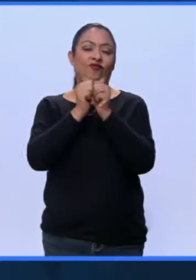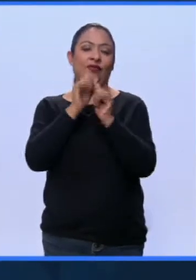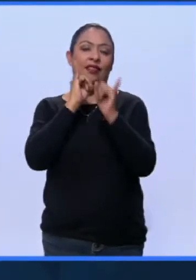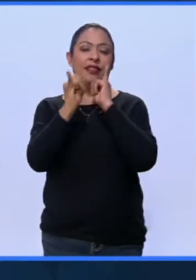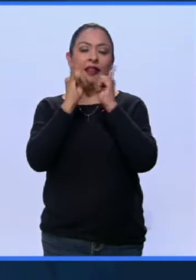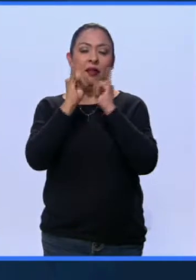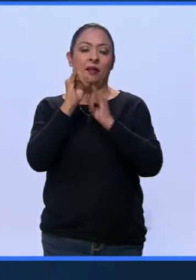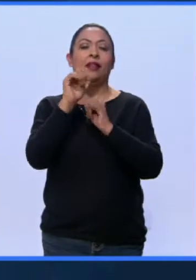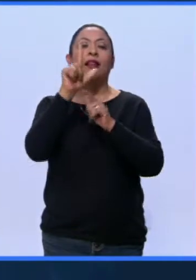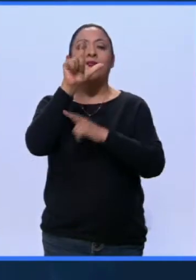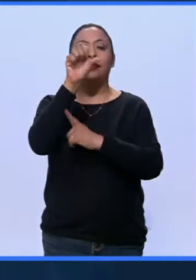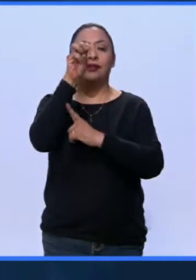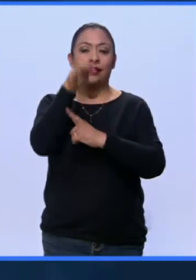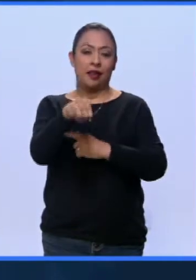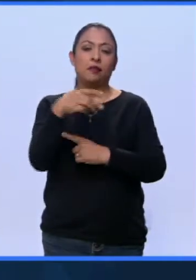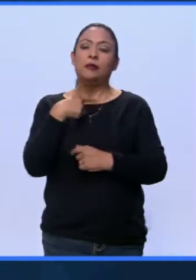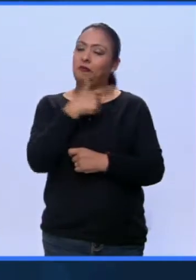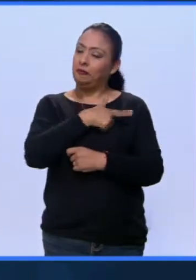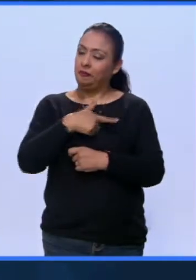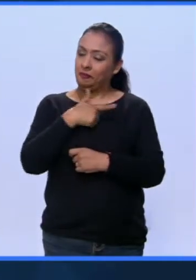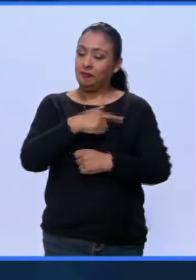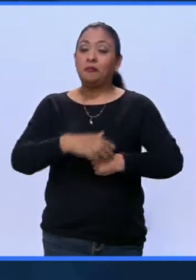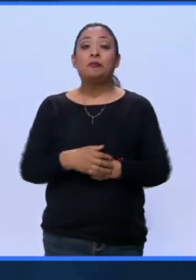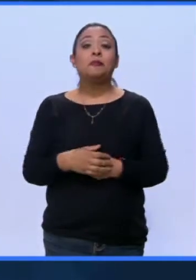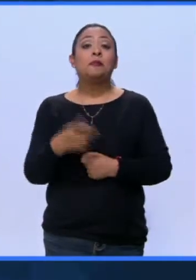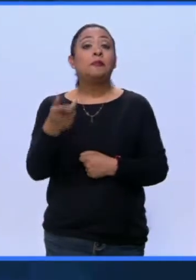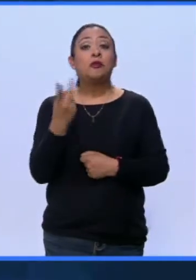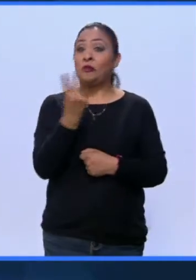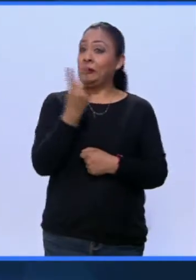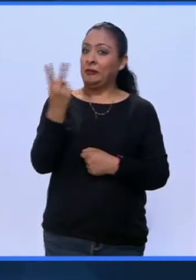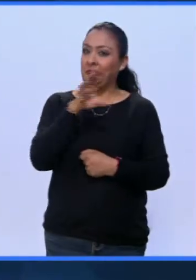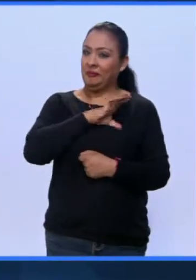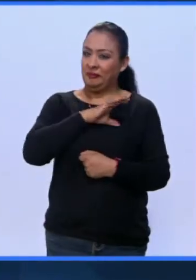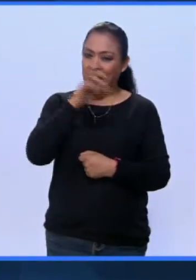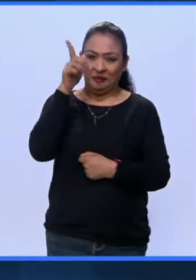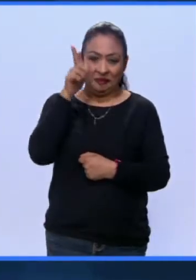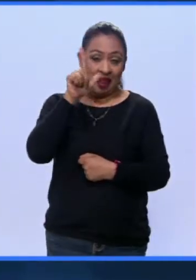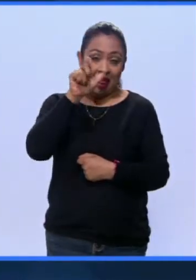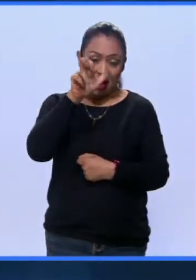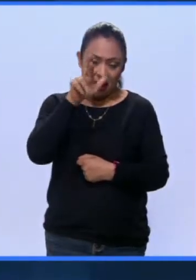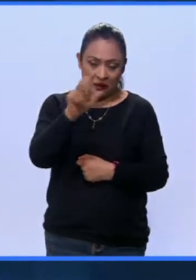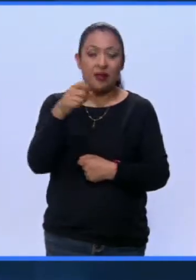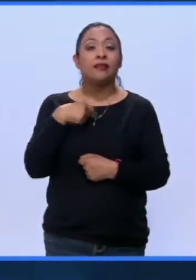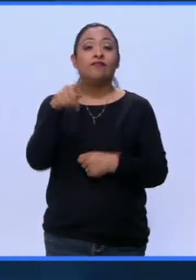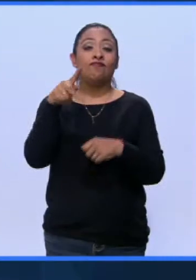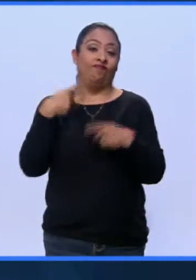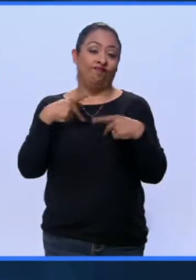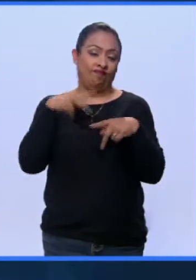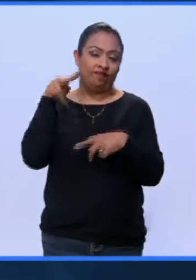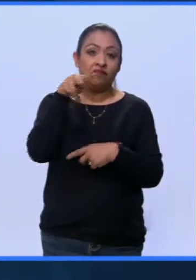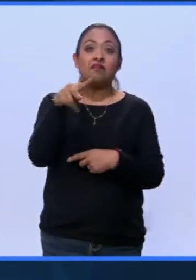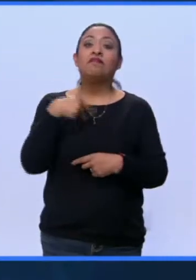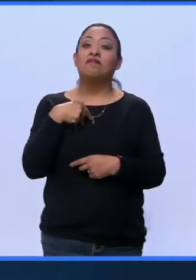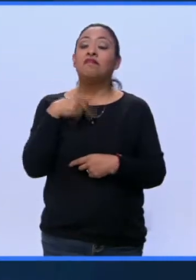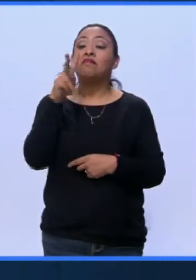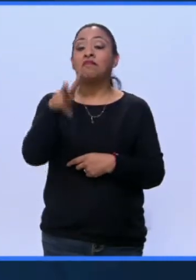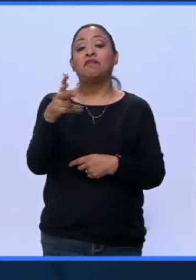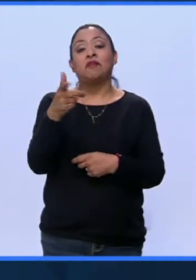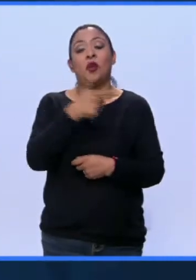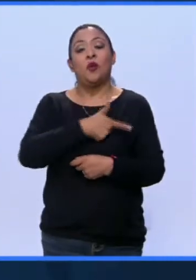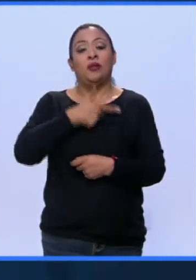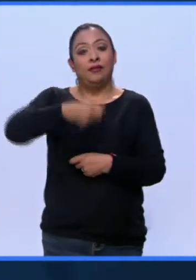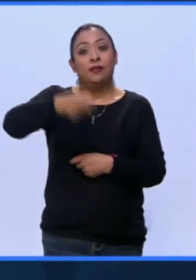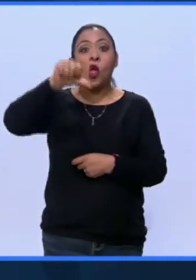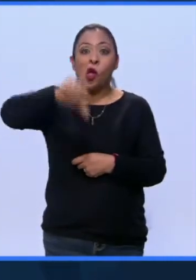de señas mexicana. Qué gusto estar con ustedes. Mis queridas Lauras, amigos del auditorio, qué gusto saludarlos. En efecto, hoy con un programa muy